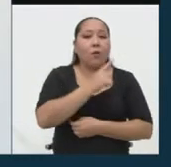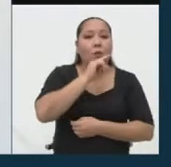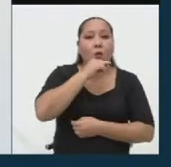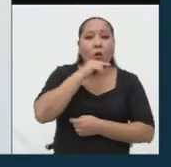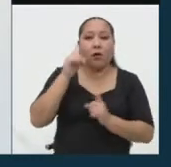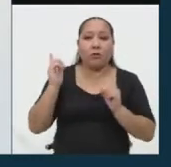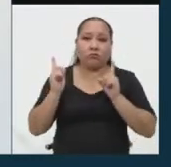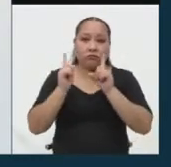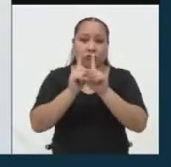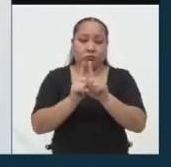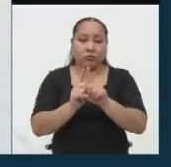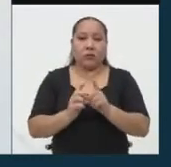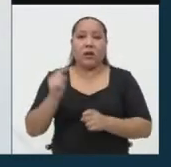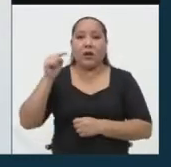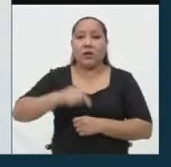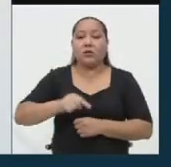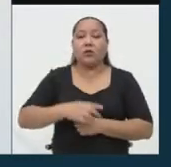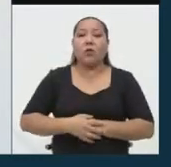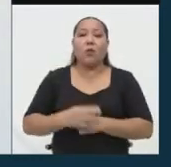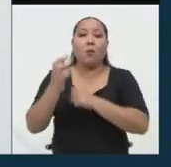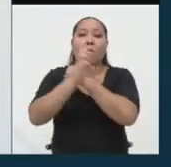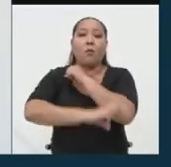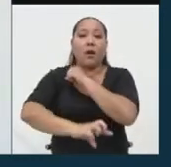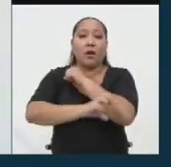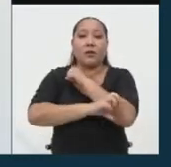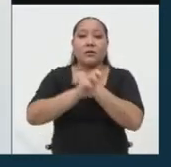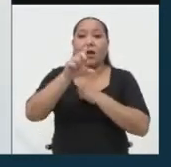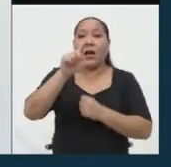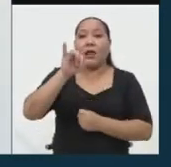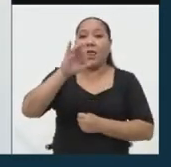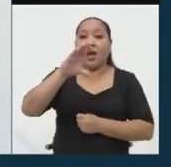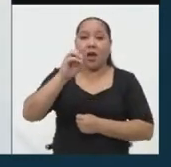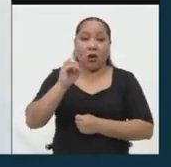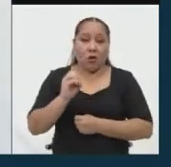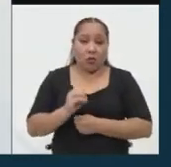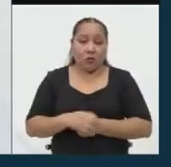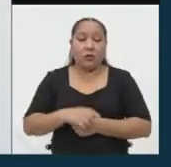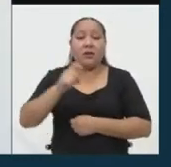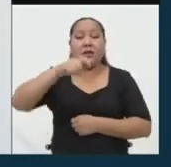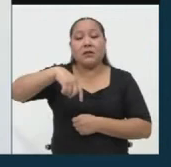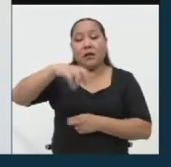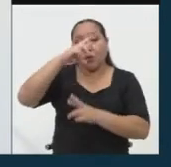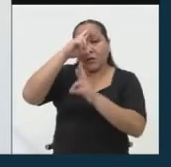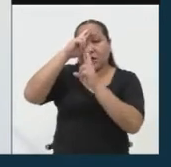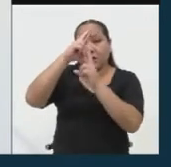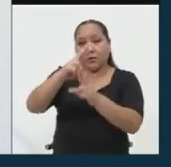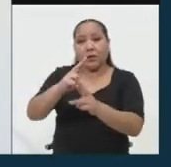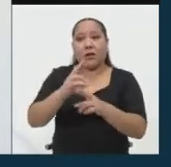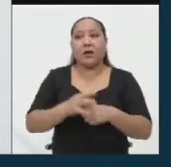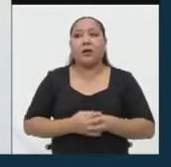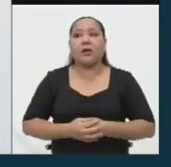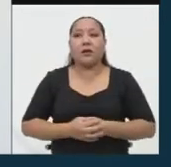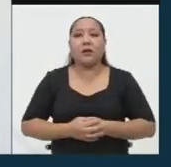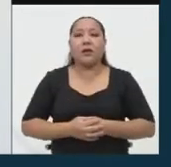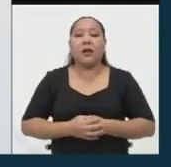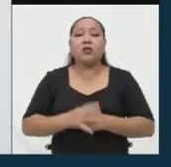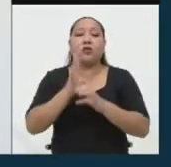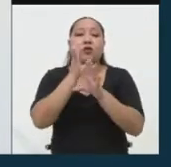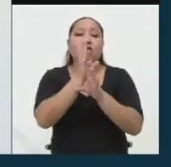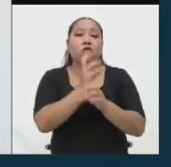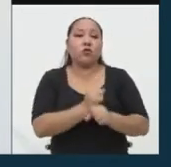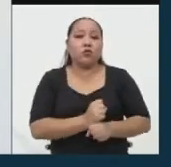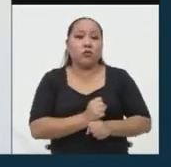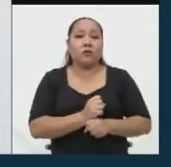Somos un país laico en el cual tenemos que respetar la tradición